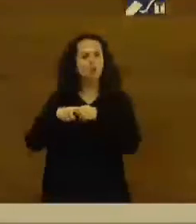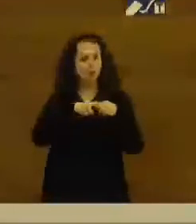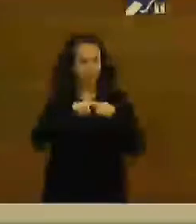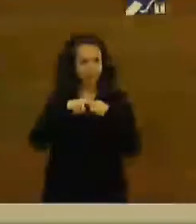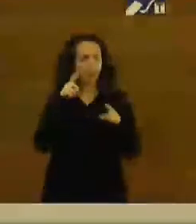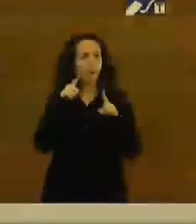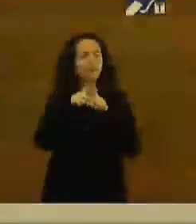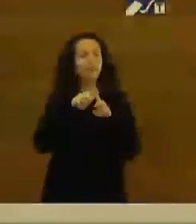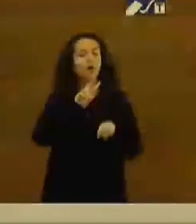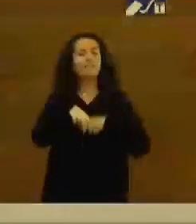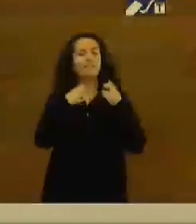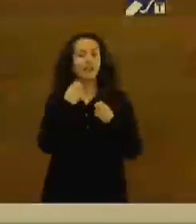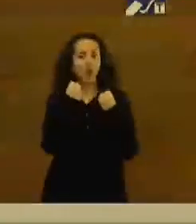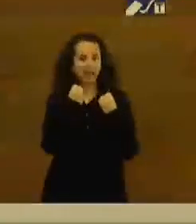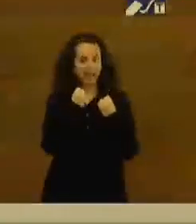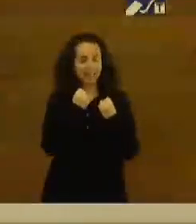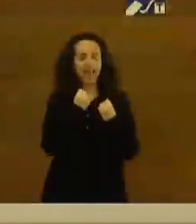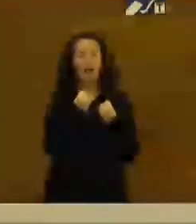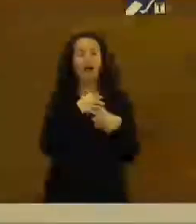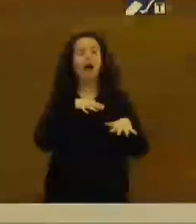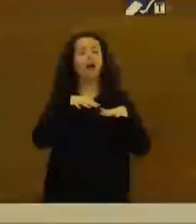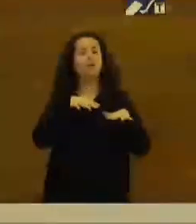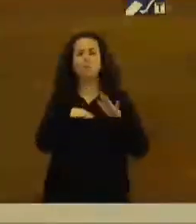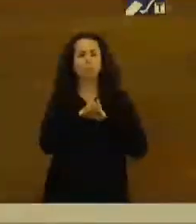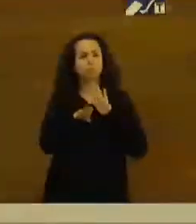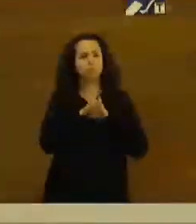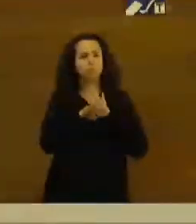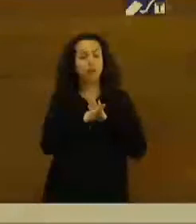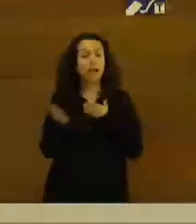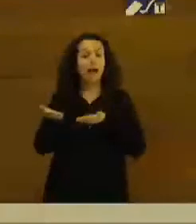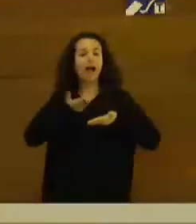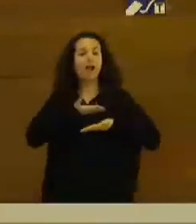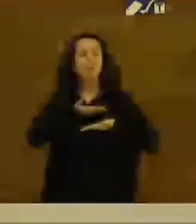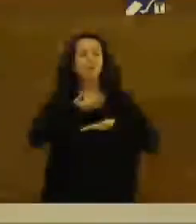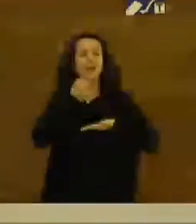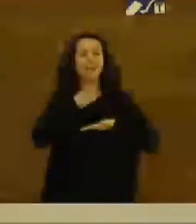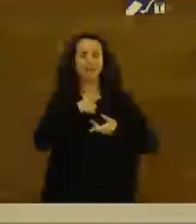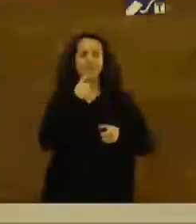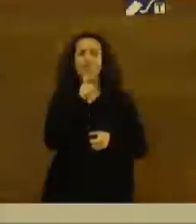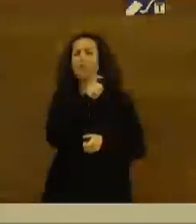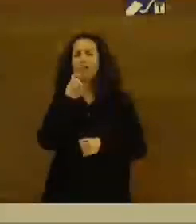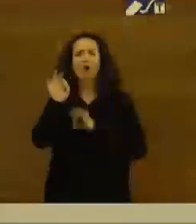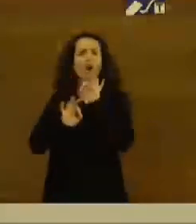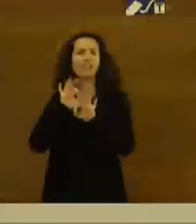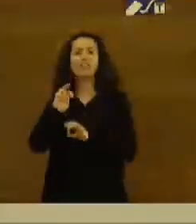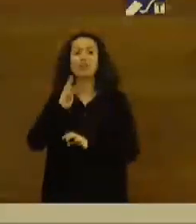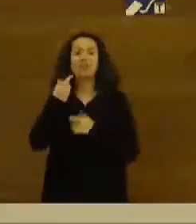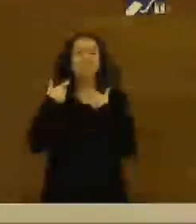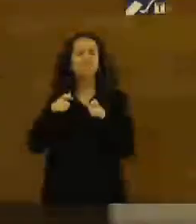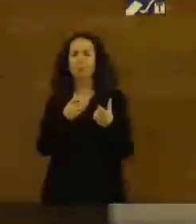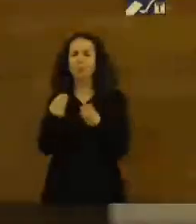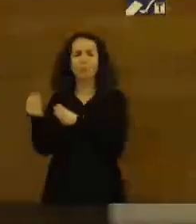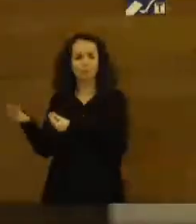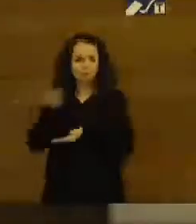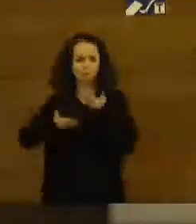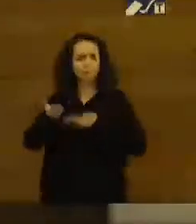rehabilitación energética que actúa de una manera constante con la ayuda de muchas de las fundaciones y organizaciones del tercer sector para